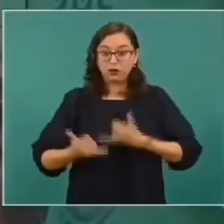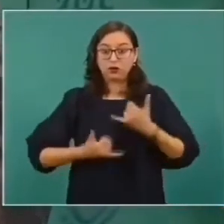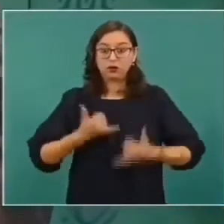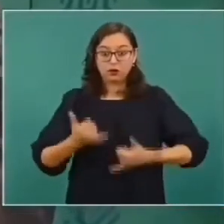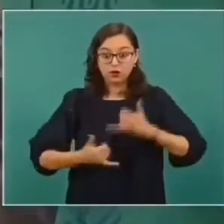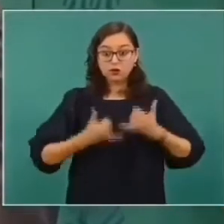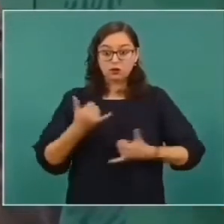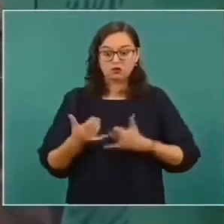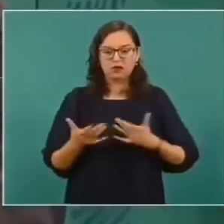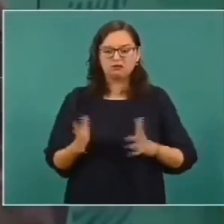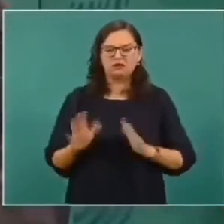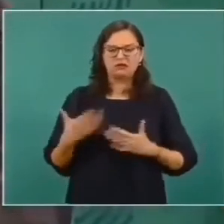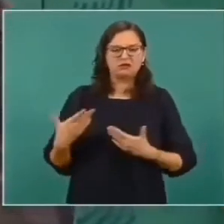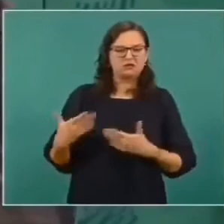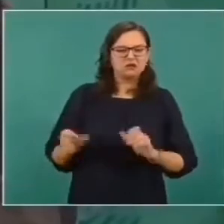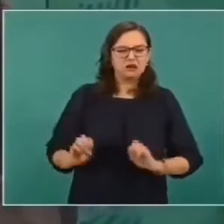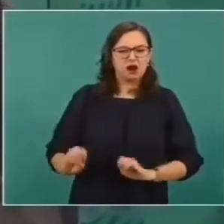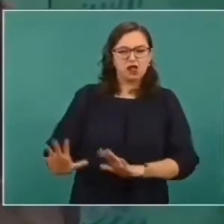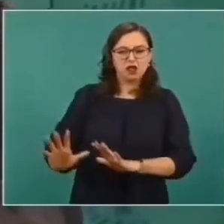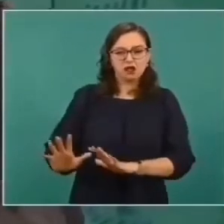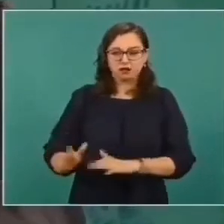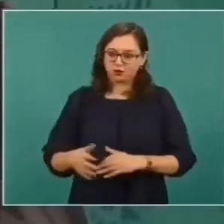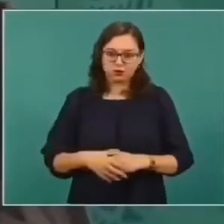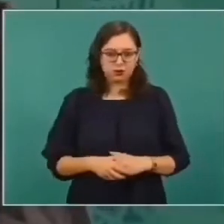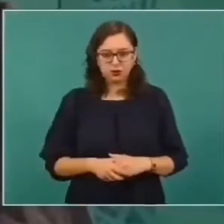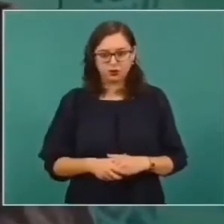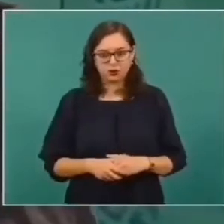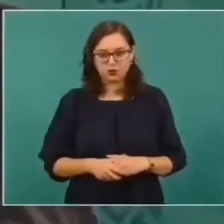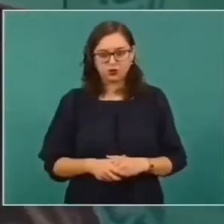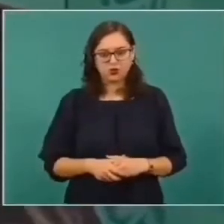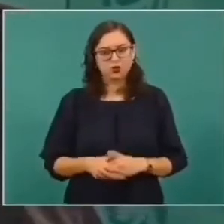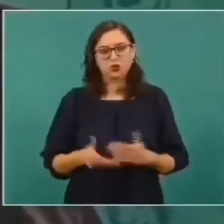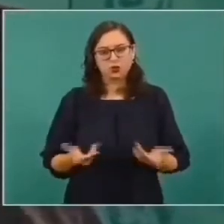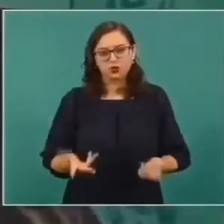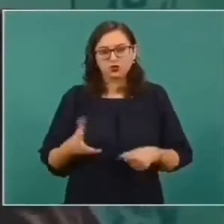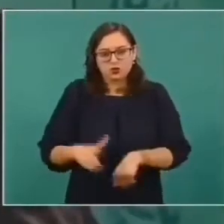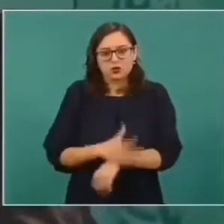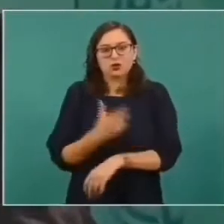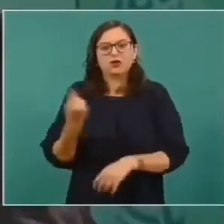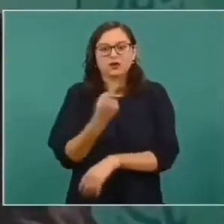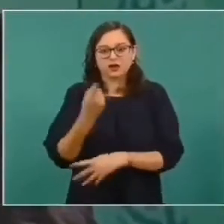que están diseñados para